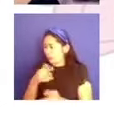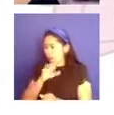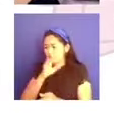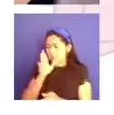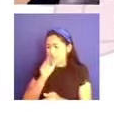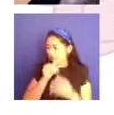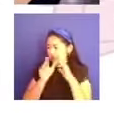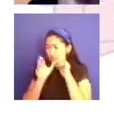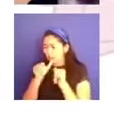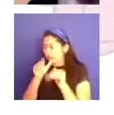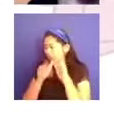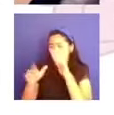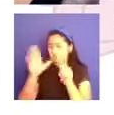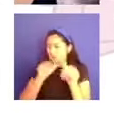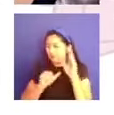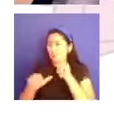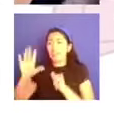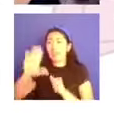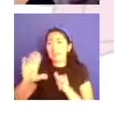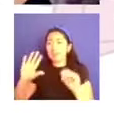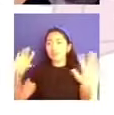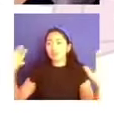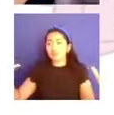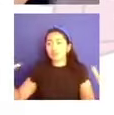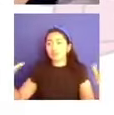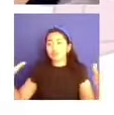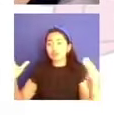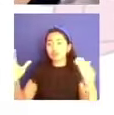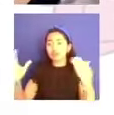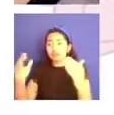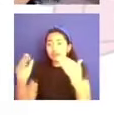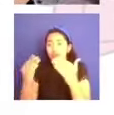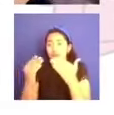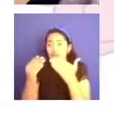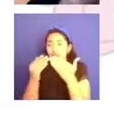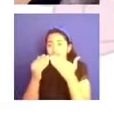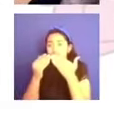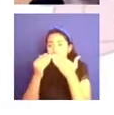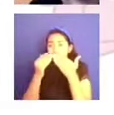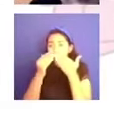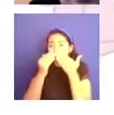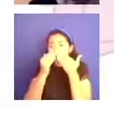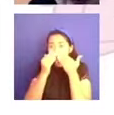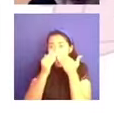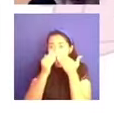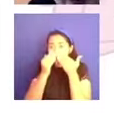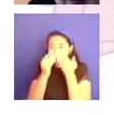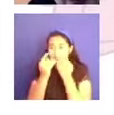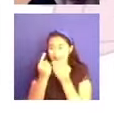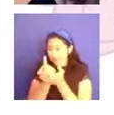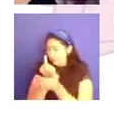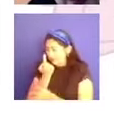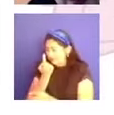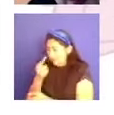a generar conductas, vamos a tener situaciones que nos van a ir alejando.